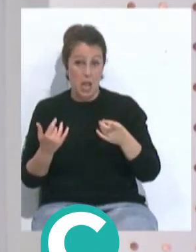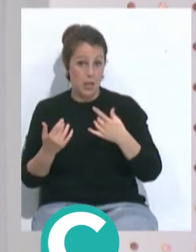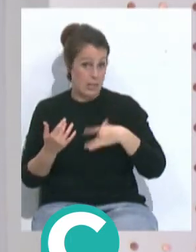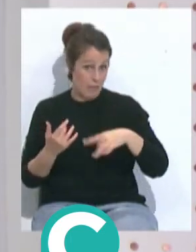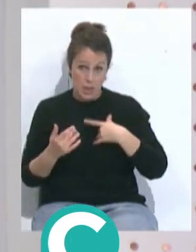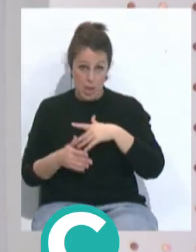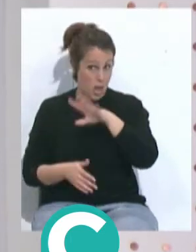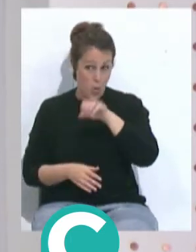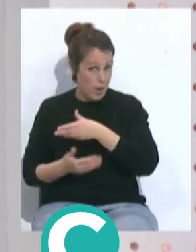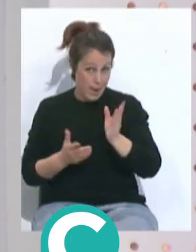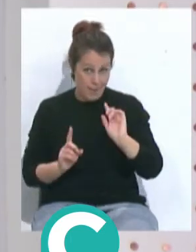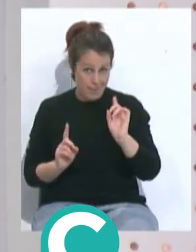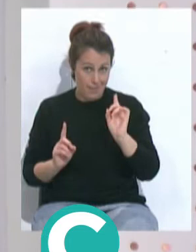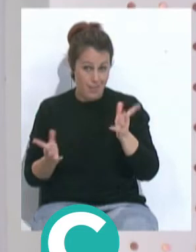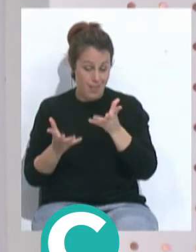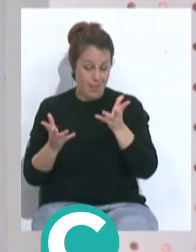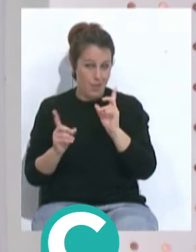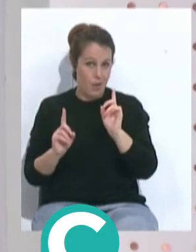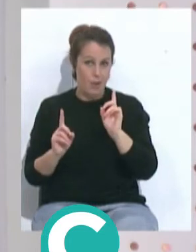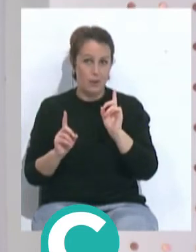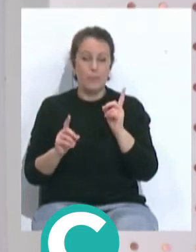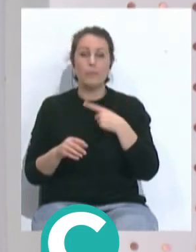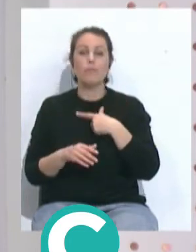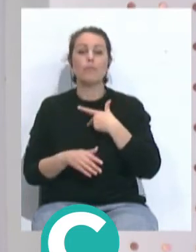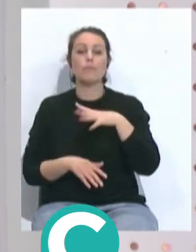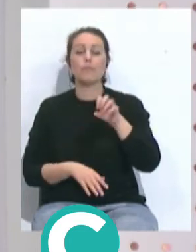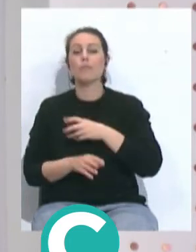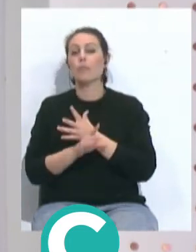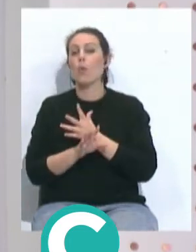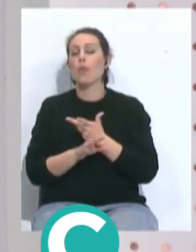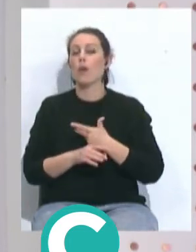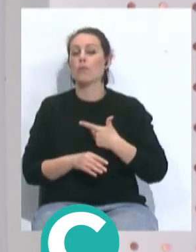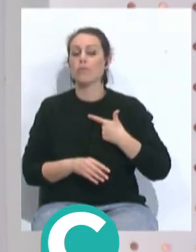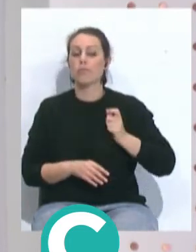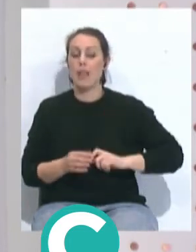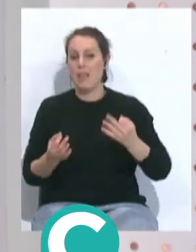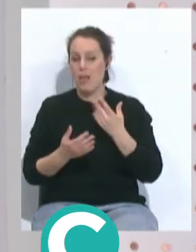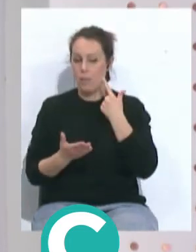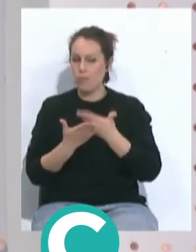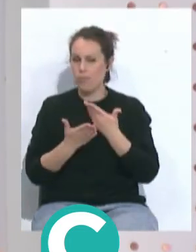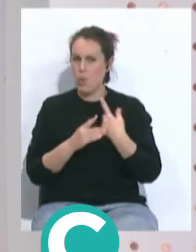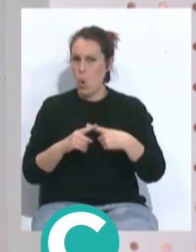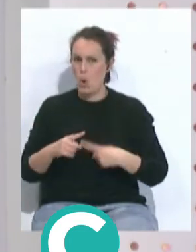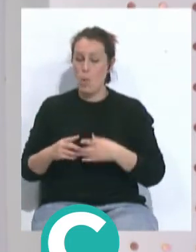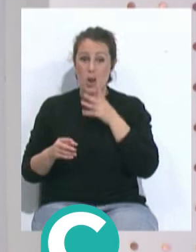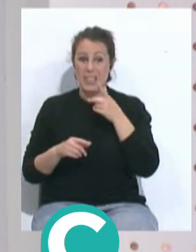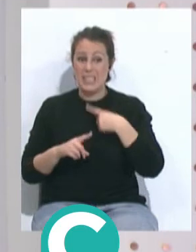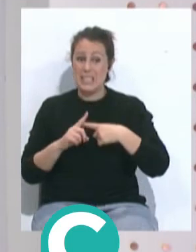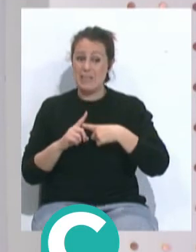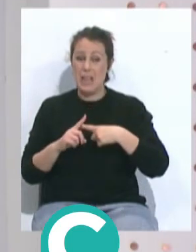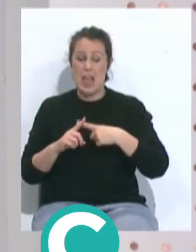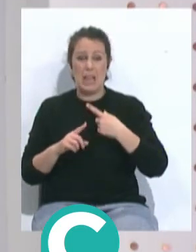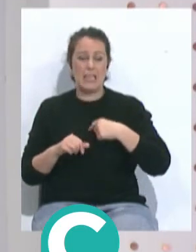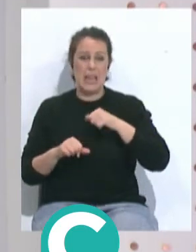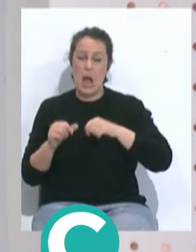a cualquiera, ha firmado un jugador que tenía que demostrar muchas cosas porque el nivel de la liga holandesa no es comparable al de la liga